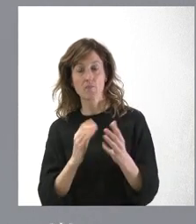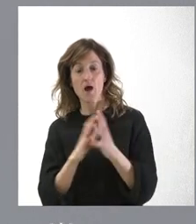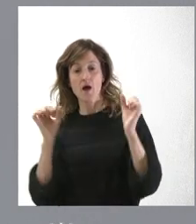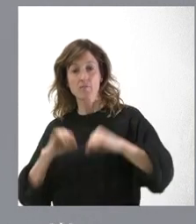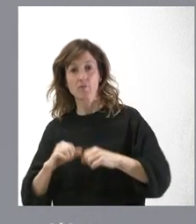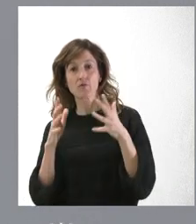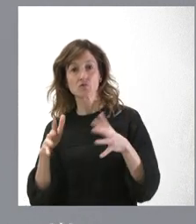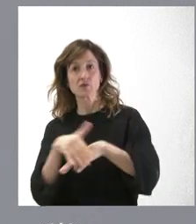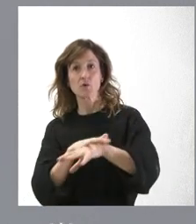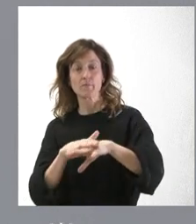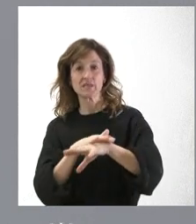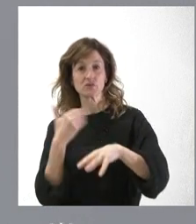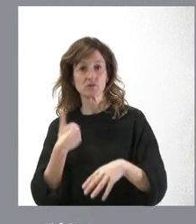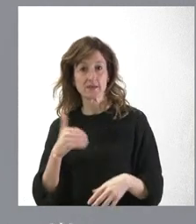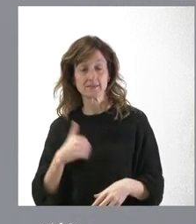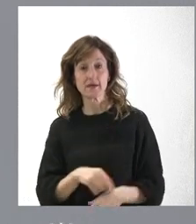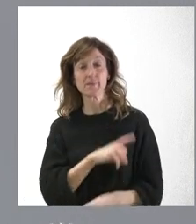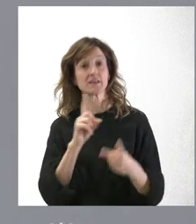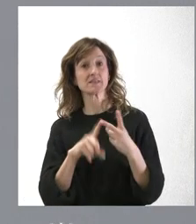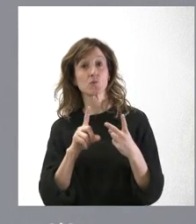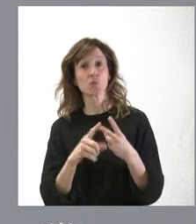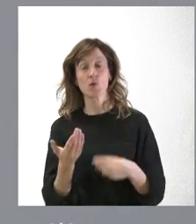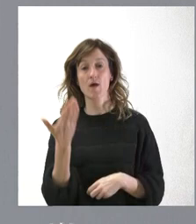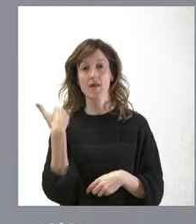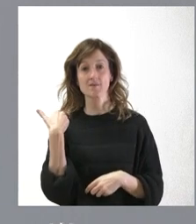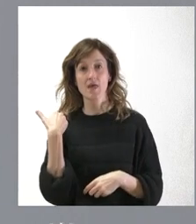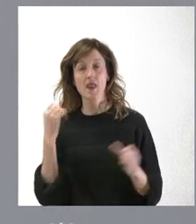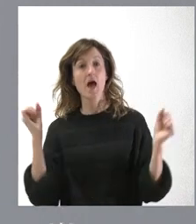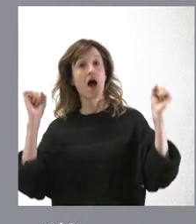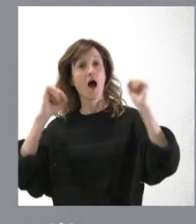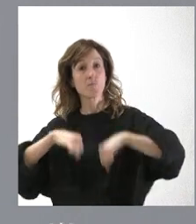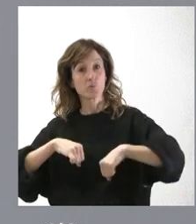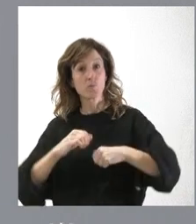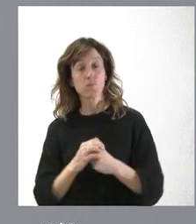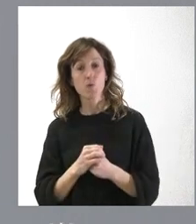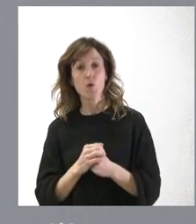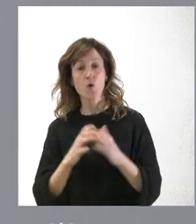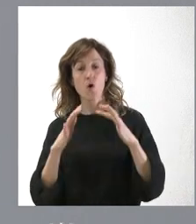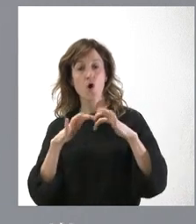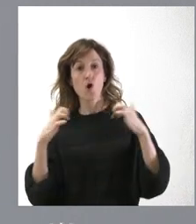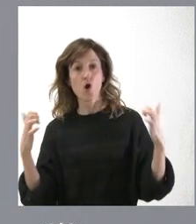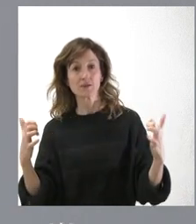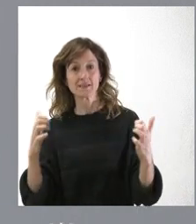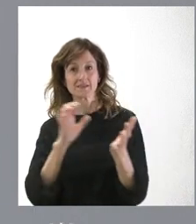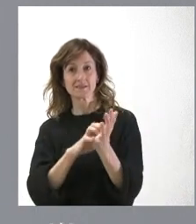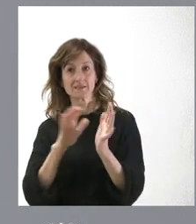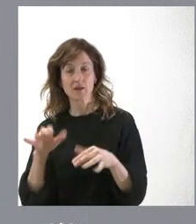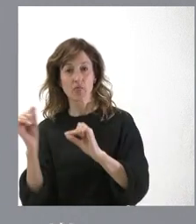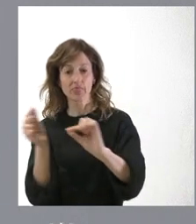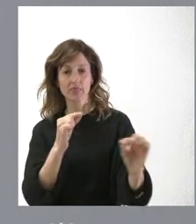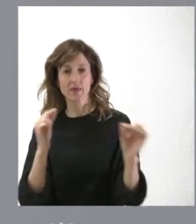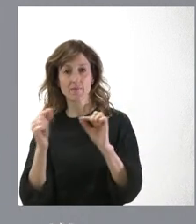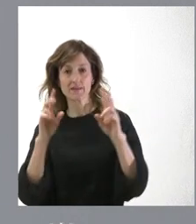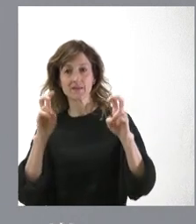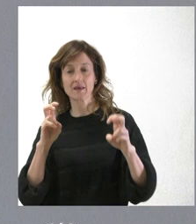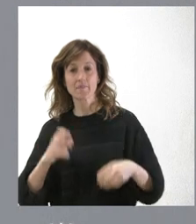Consejo de Ministros. Y, en segundo lugar, es la que ayer aprobó las Cortes de Castilla y León en el debate sobre el techo de